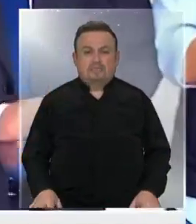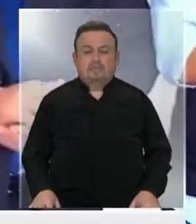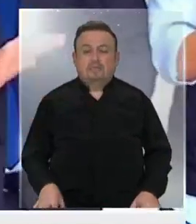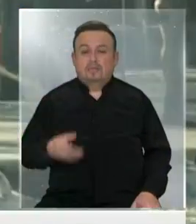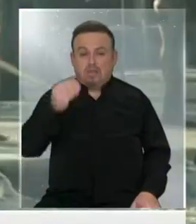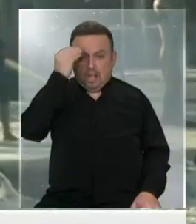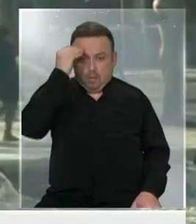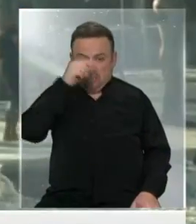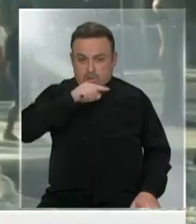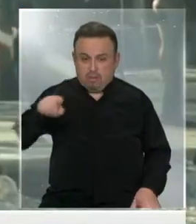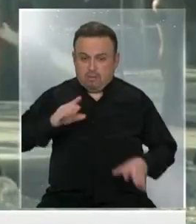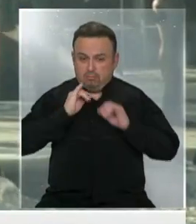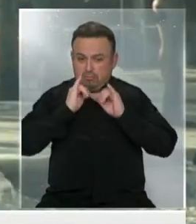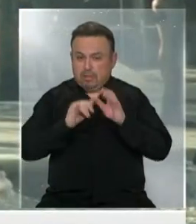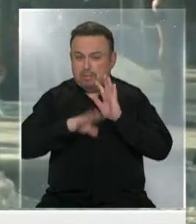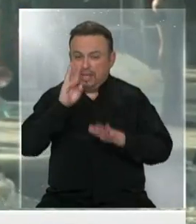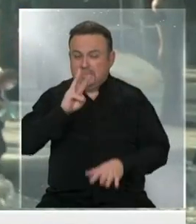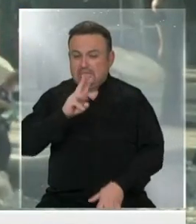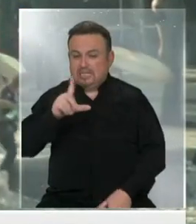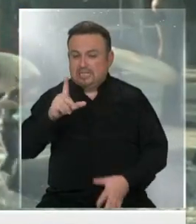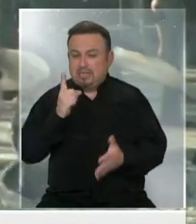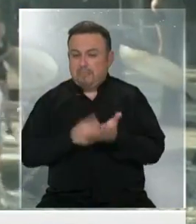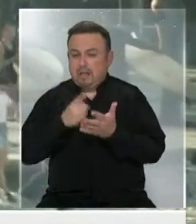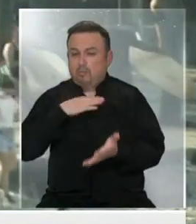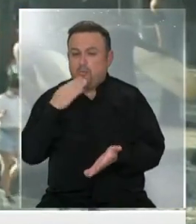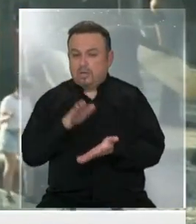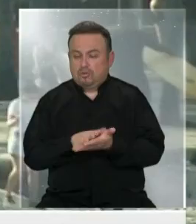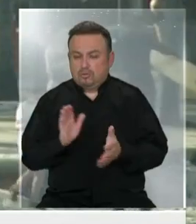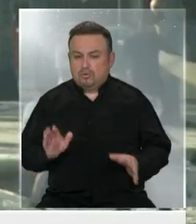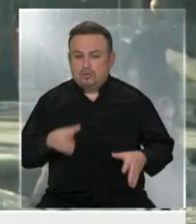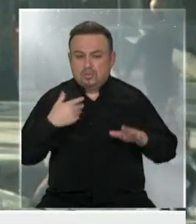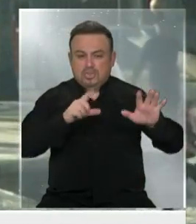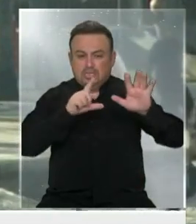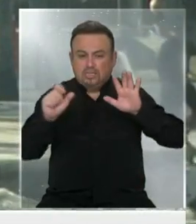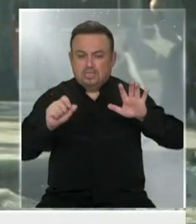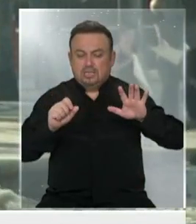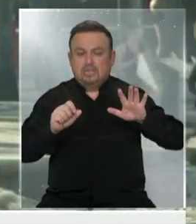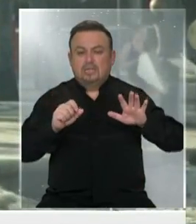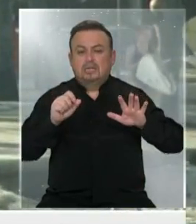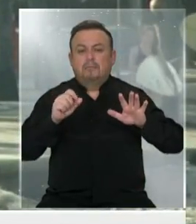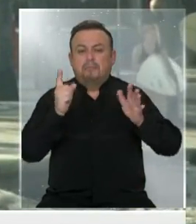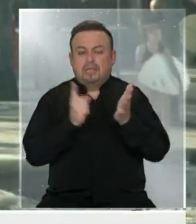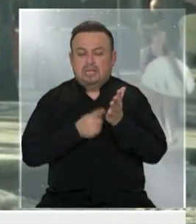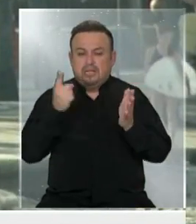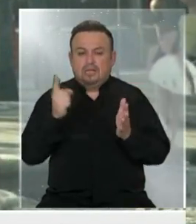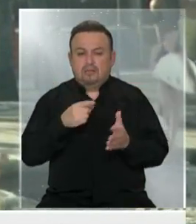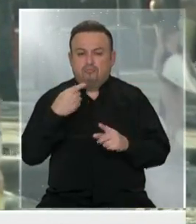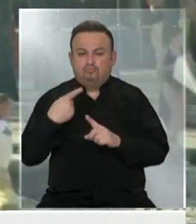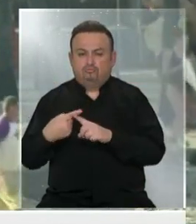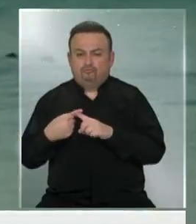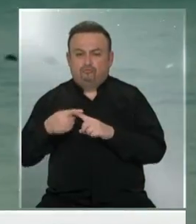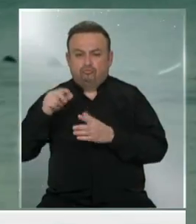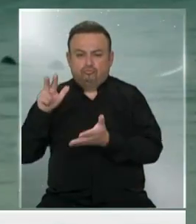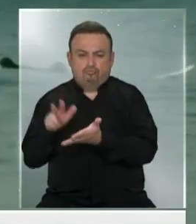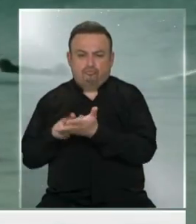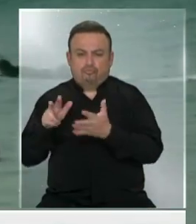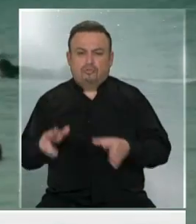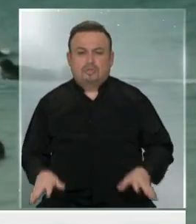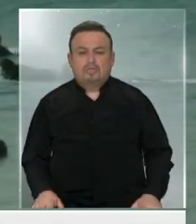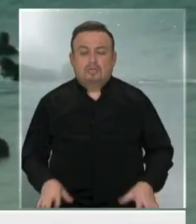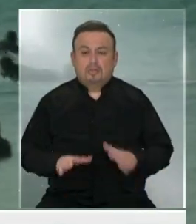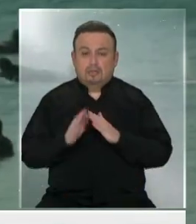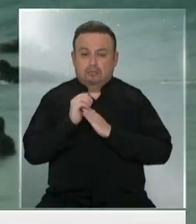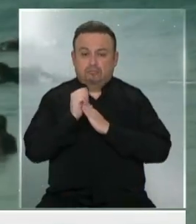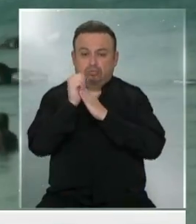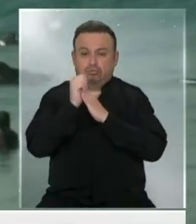Recordemos que reporta más de 37.000 muertos y 700.000 contagios. Lidera las